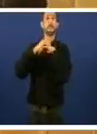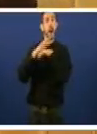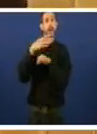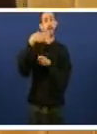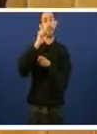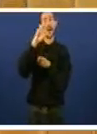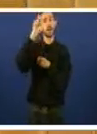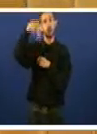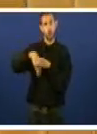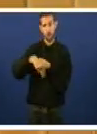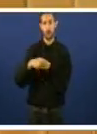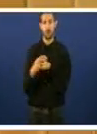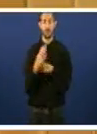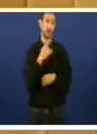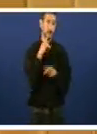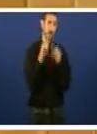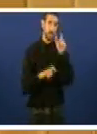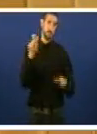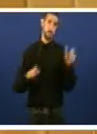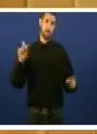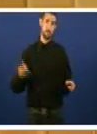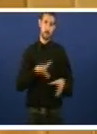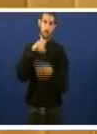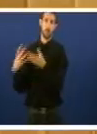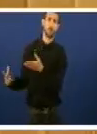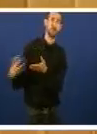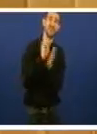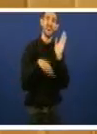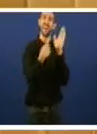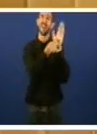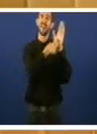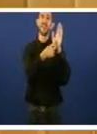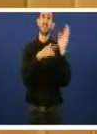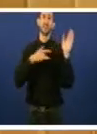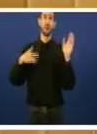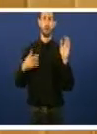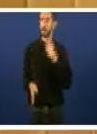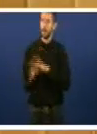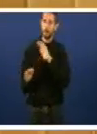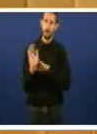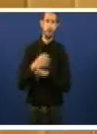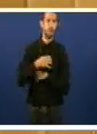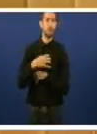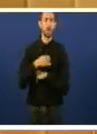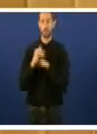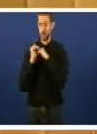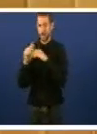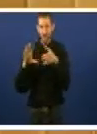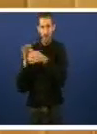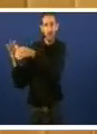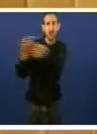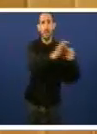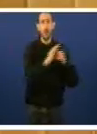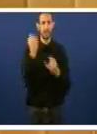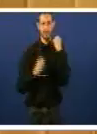tanto, persoas que de acordo con a lei de Caixas non podían seguir nos órgaos de dirección continuasen durante